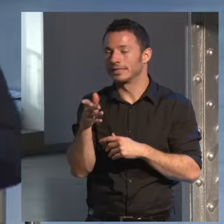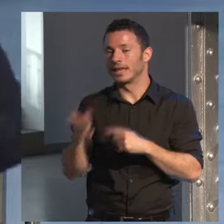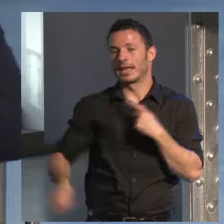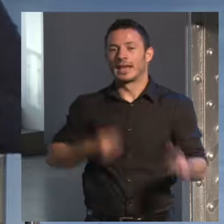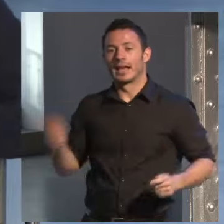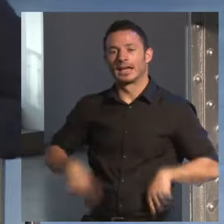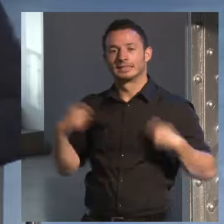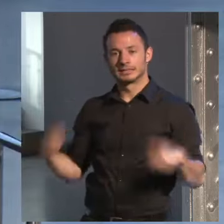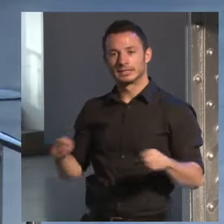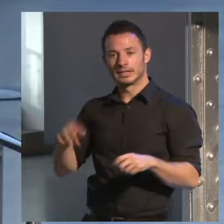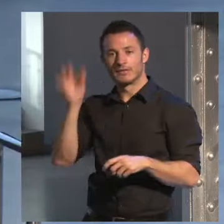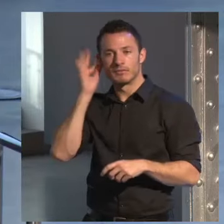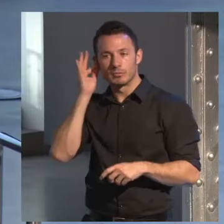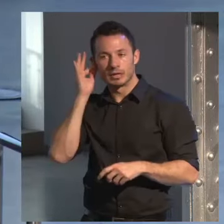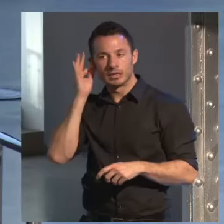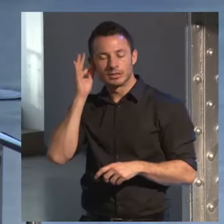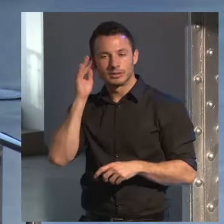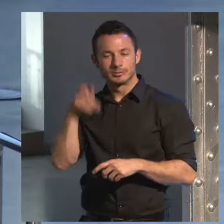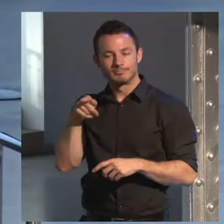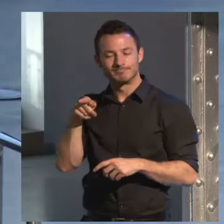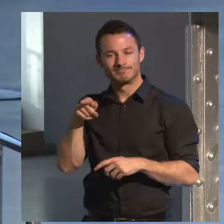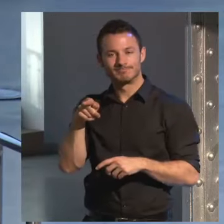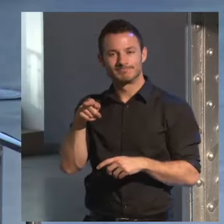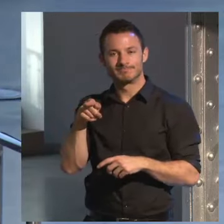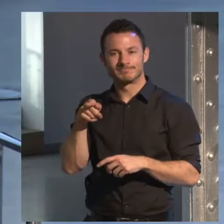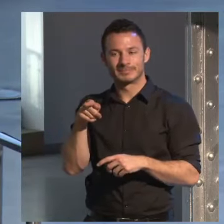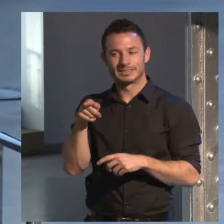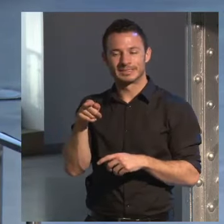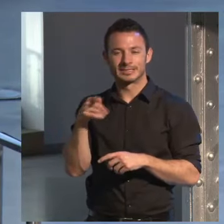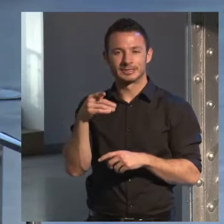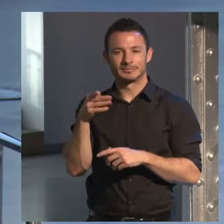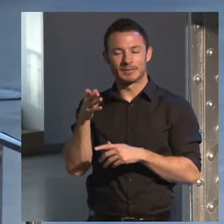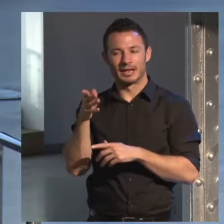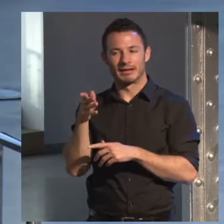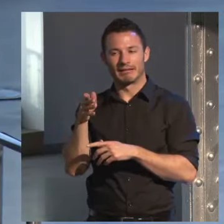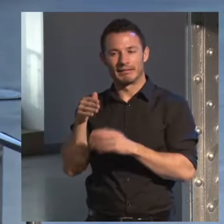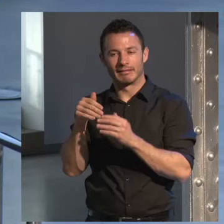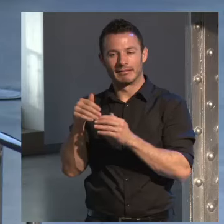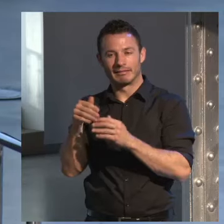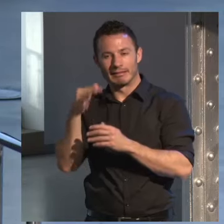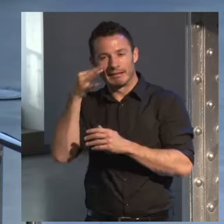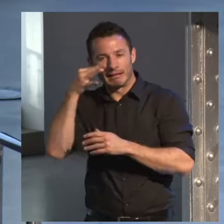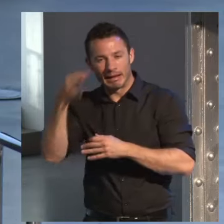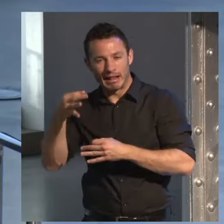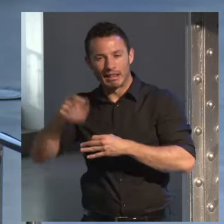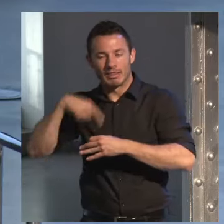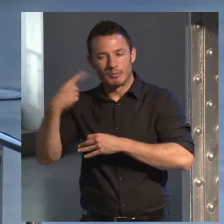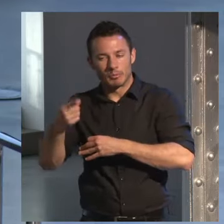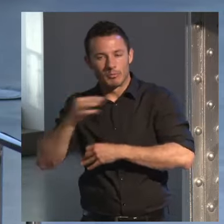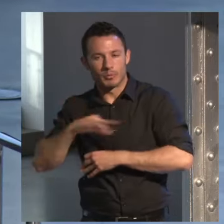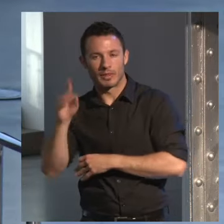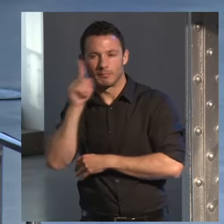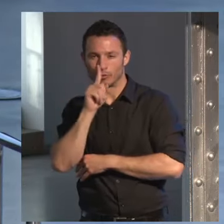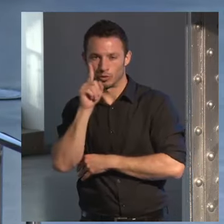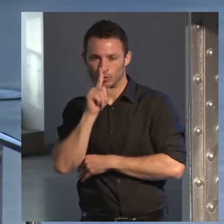tapadera para que por ahí se entre a la compra a la prostitución femenina tuve